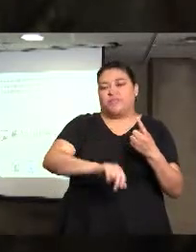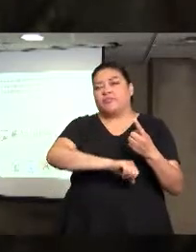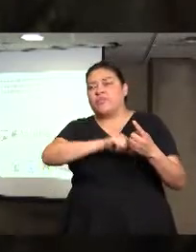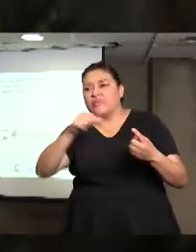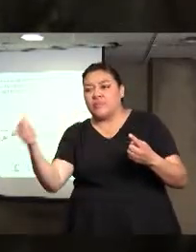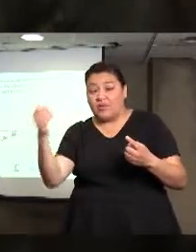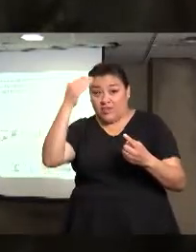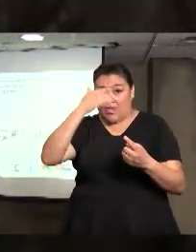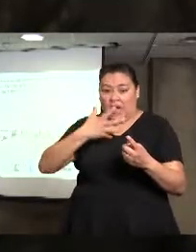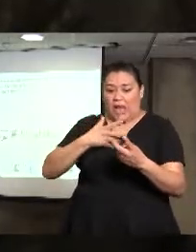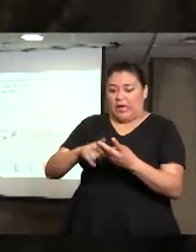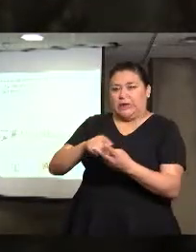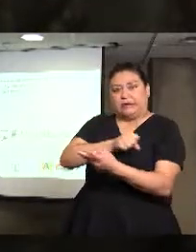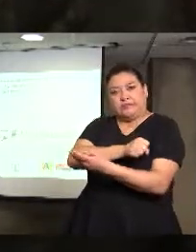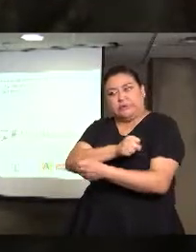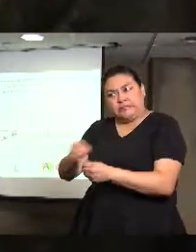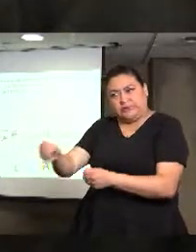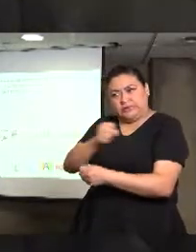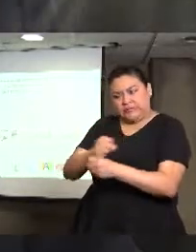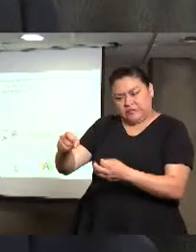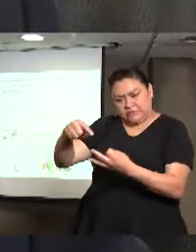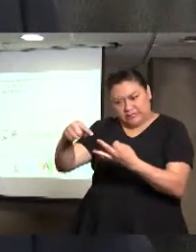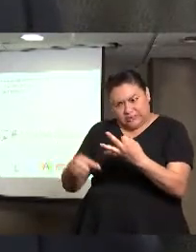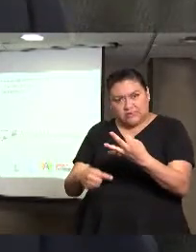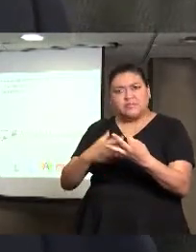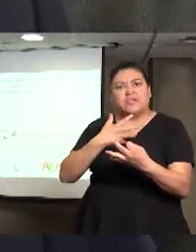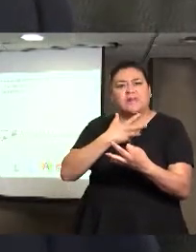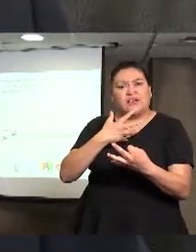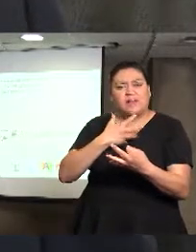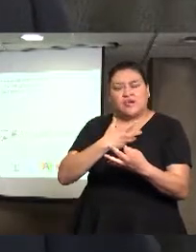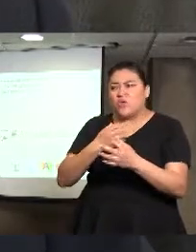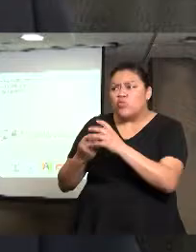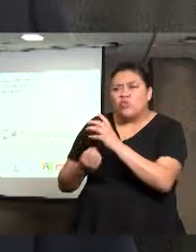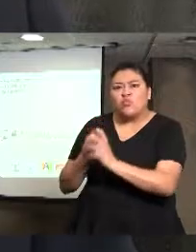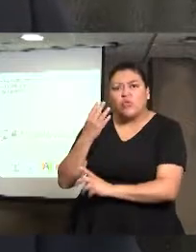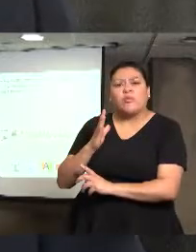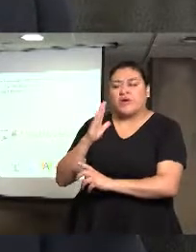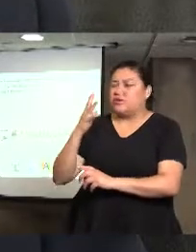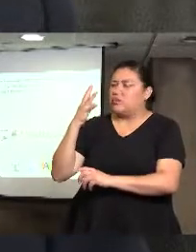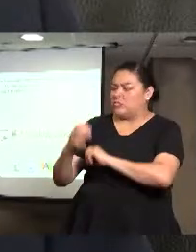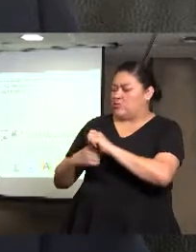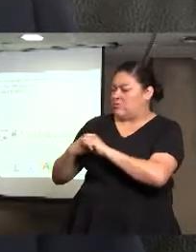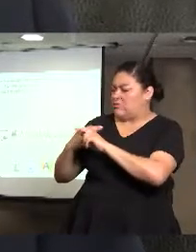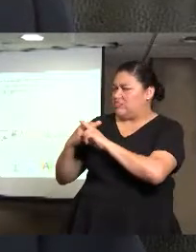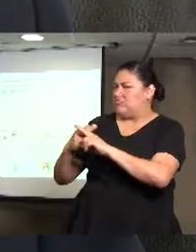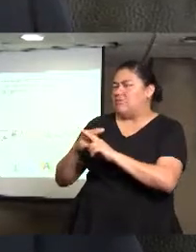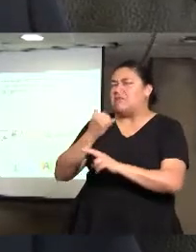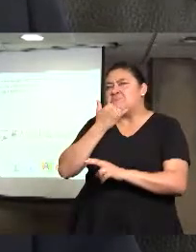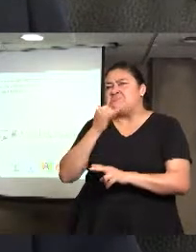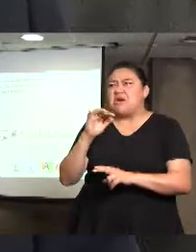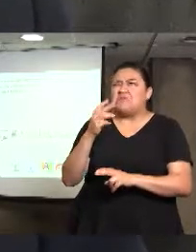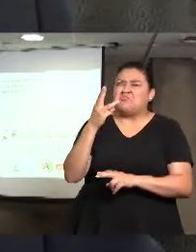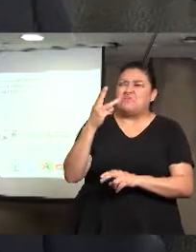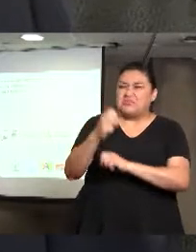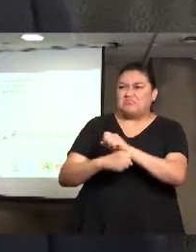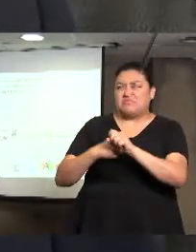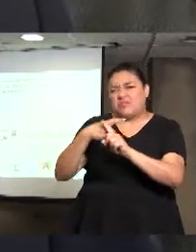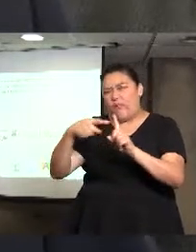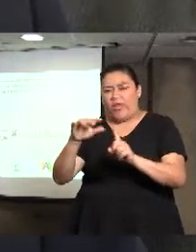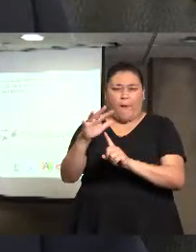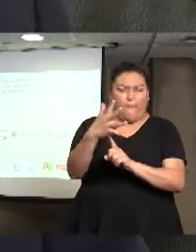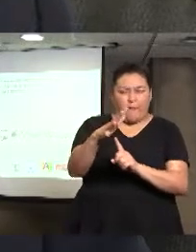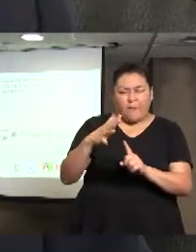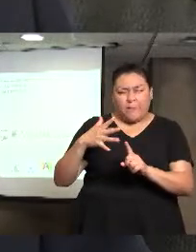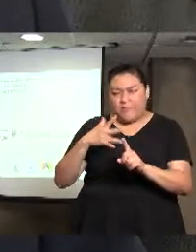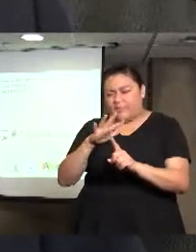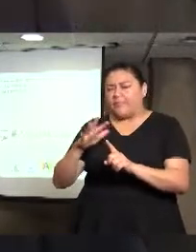otras formas de explotación, y esto año con año, en estos cuatro años de trabajo, tres años y medio específicamente, se ha ido